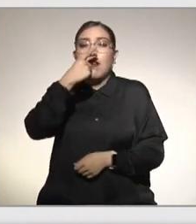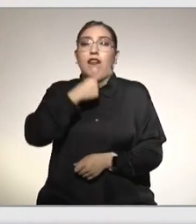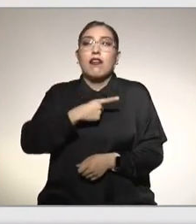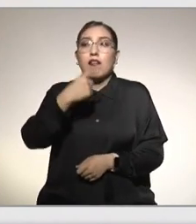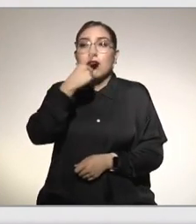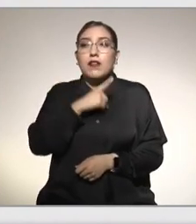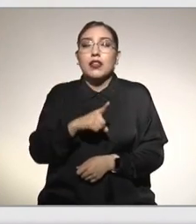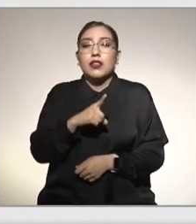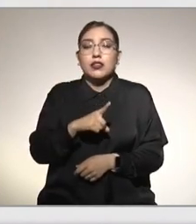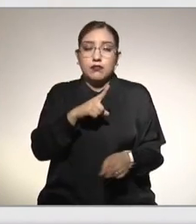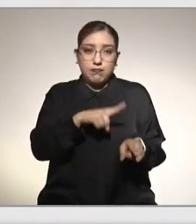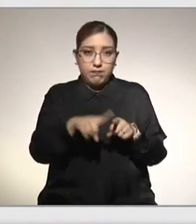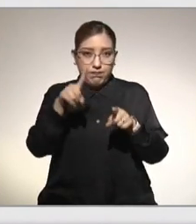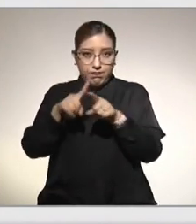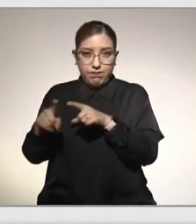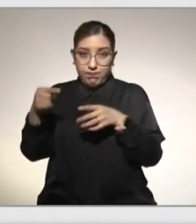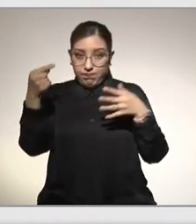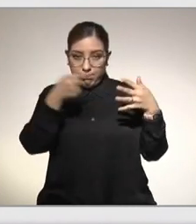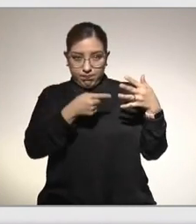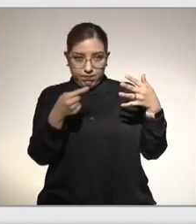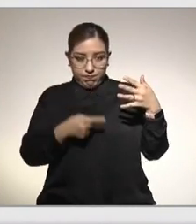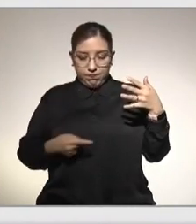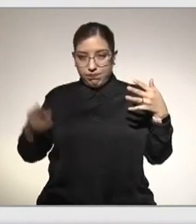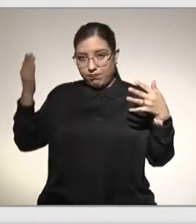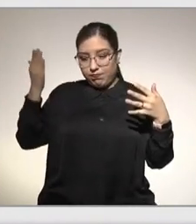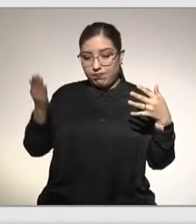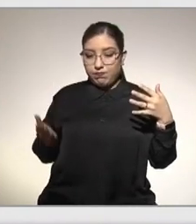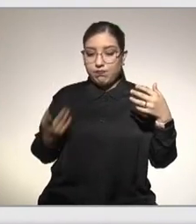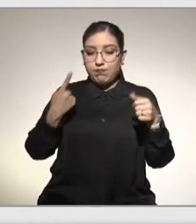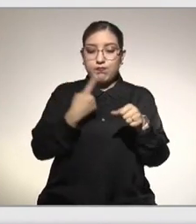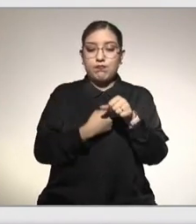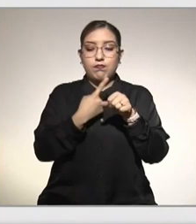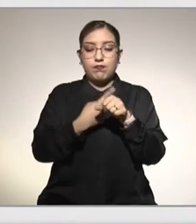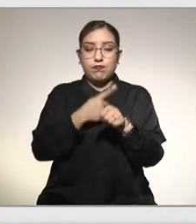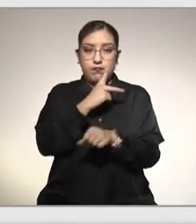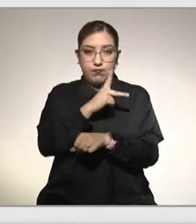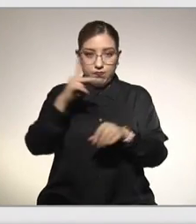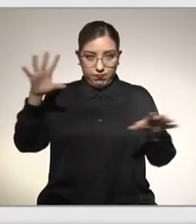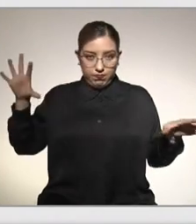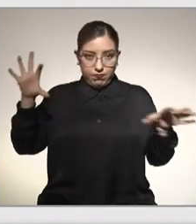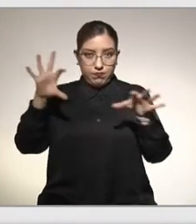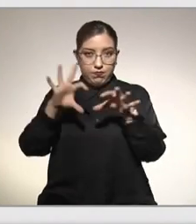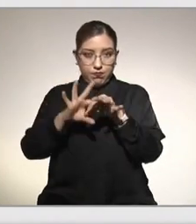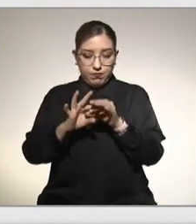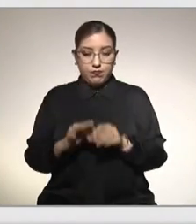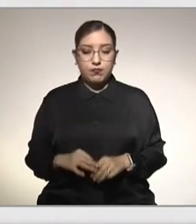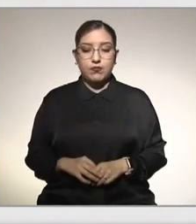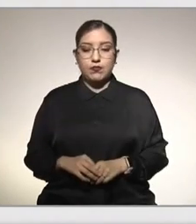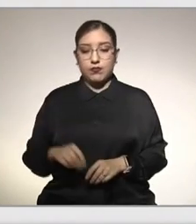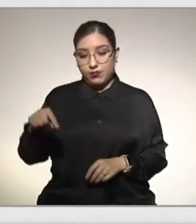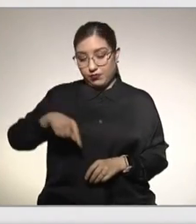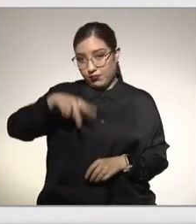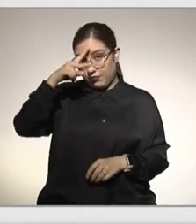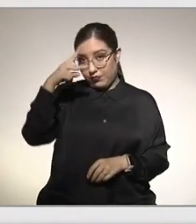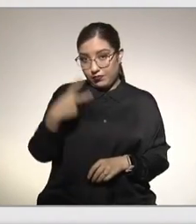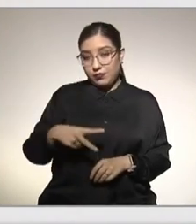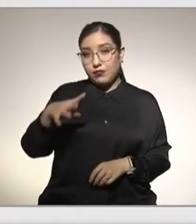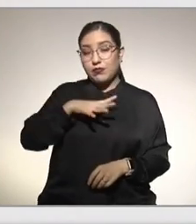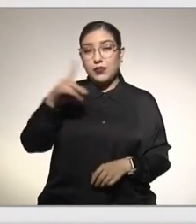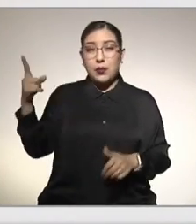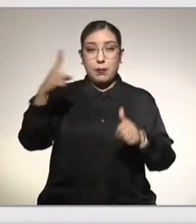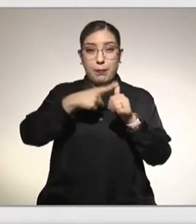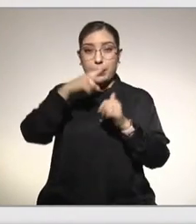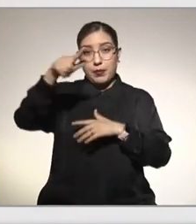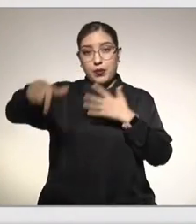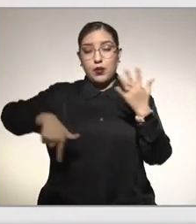triglicéridos elevados, hipertensión arterial y resistencia a la insulina. México tiene el primer lugar en